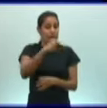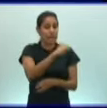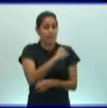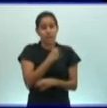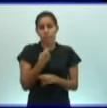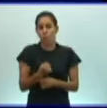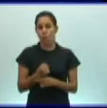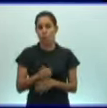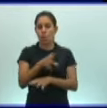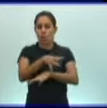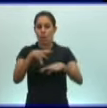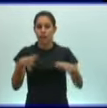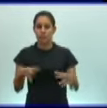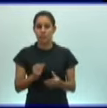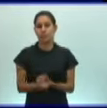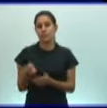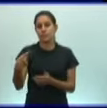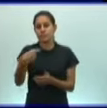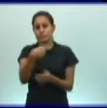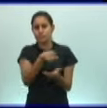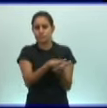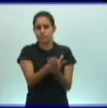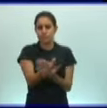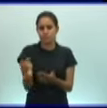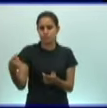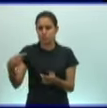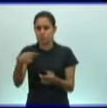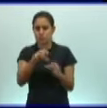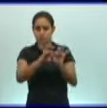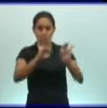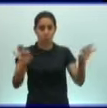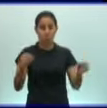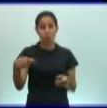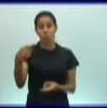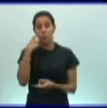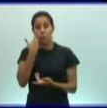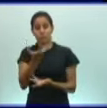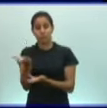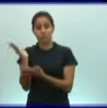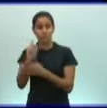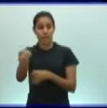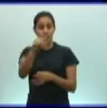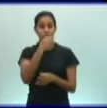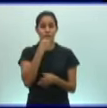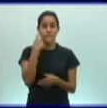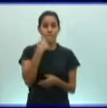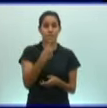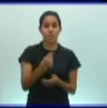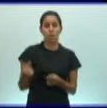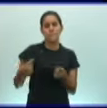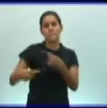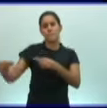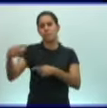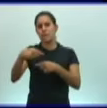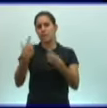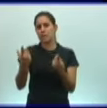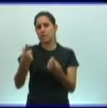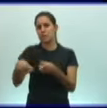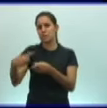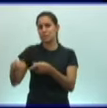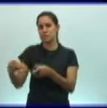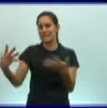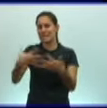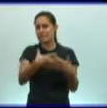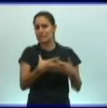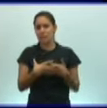platermintos como de los nematermintos. Como ustedes pueden ver, hay un primer elemento que está relacionado con el sistema digestivo. En el caso de los